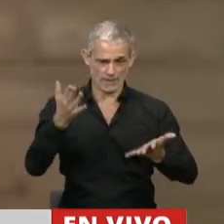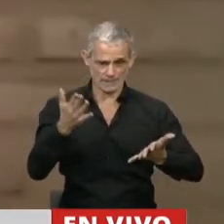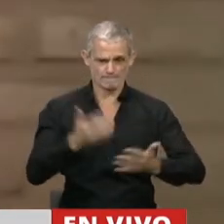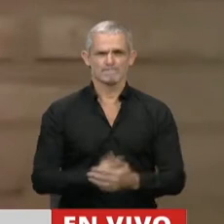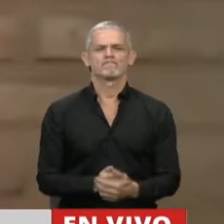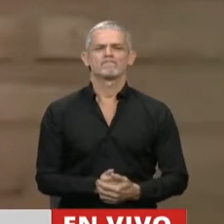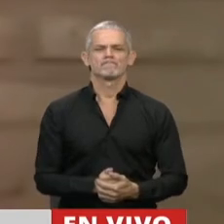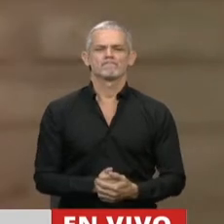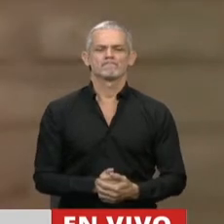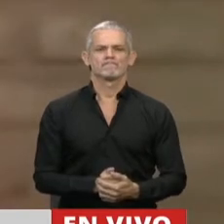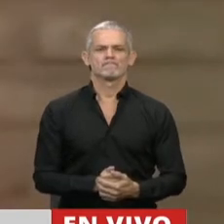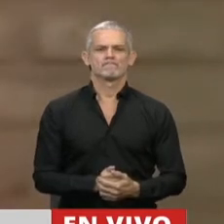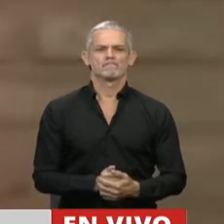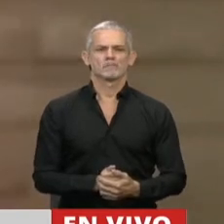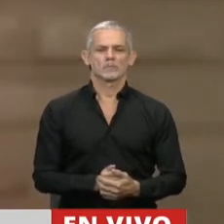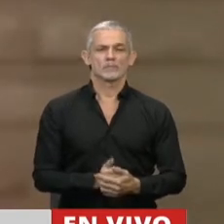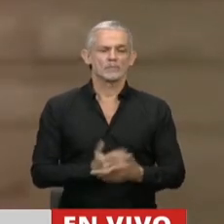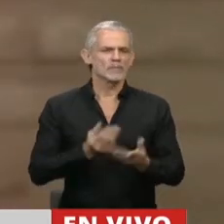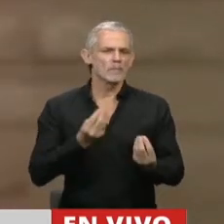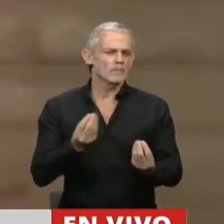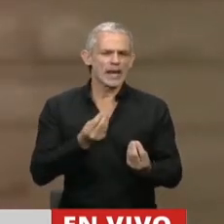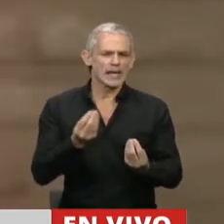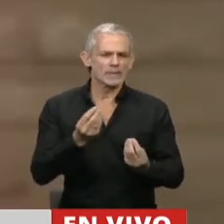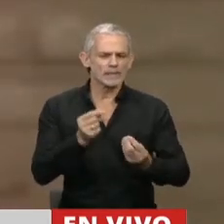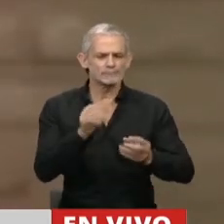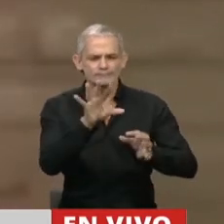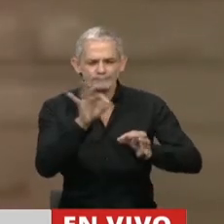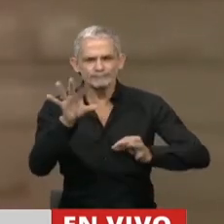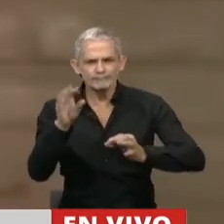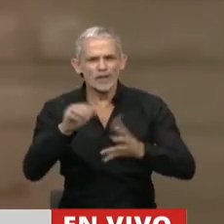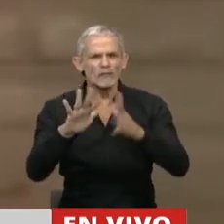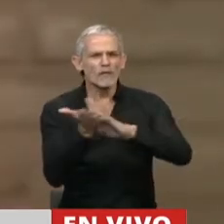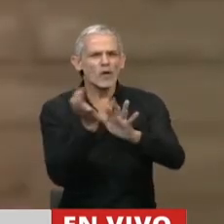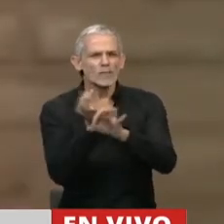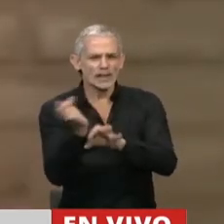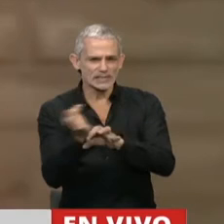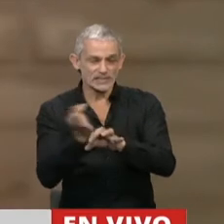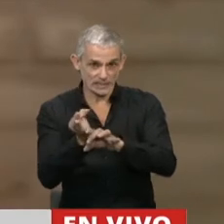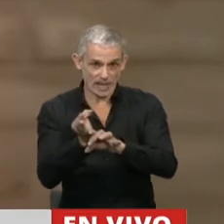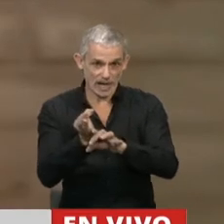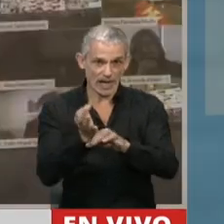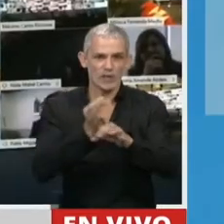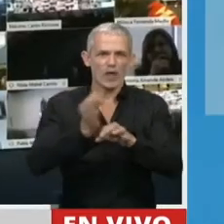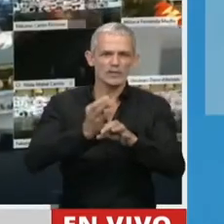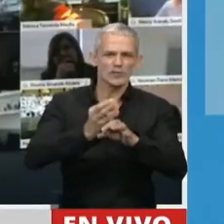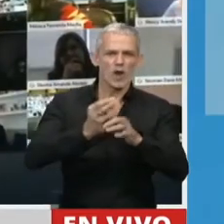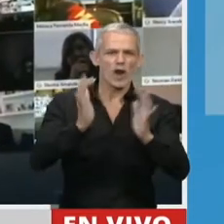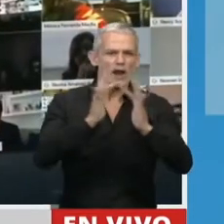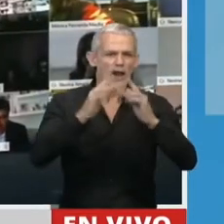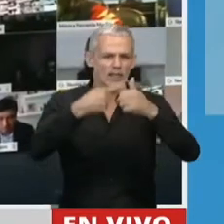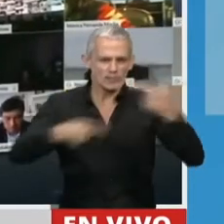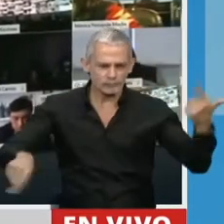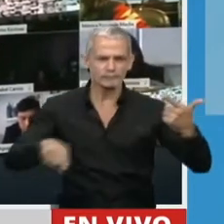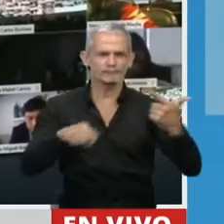que la opción pedagógica, la educación a distancia de los estudios a